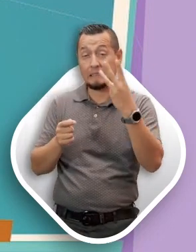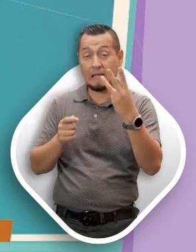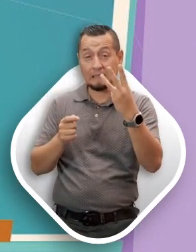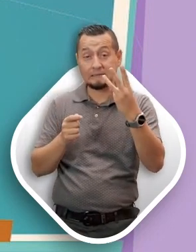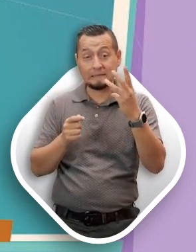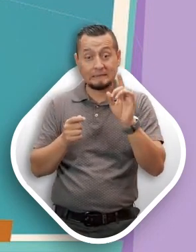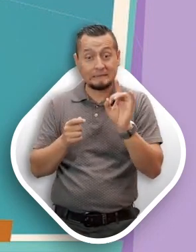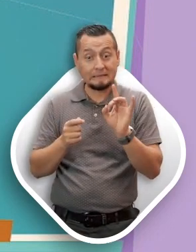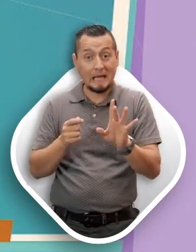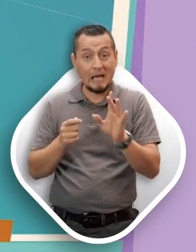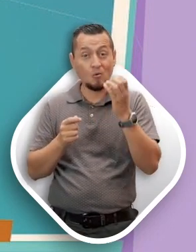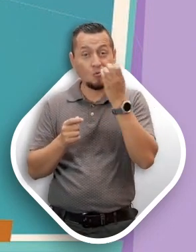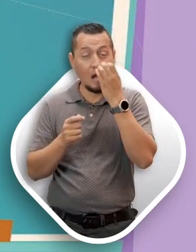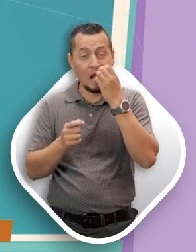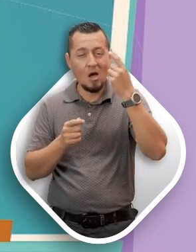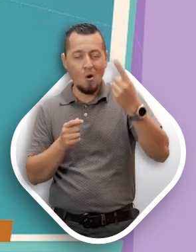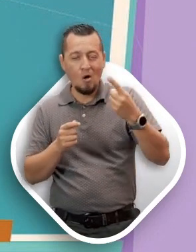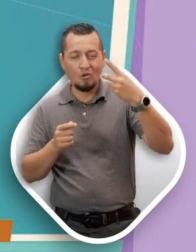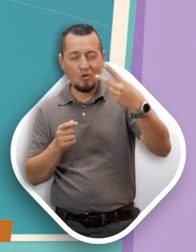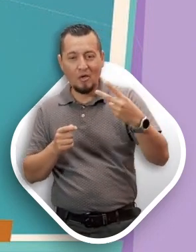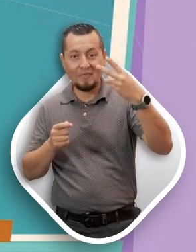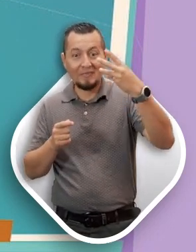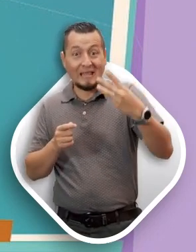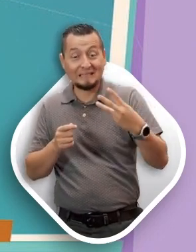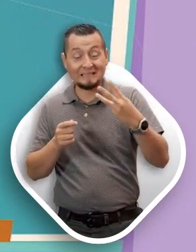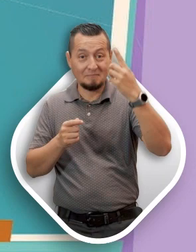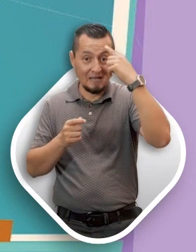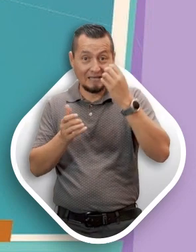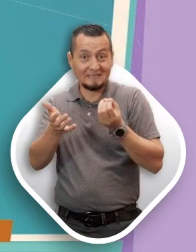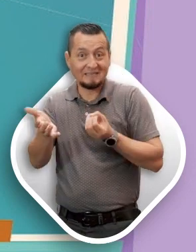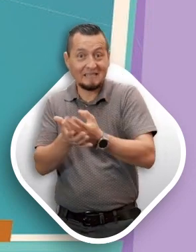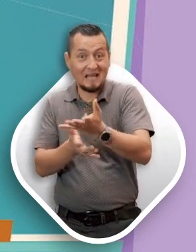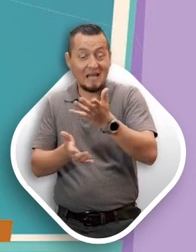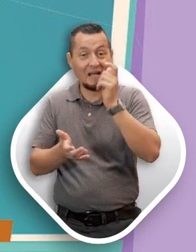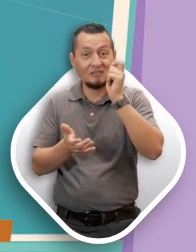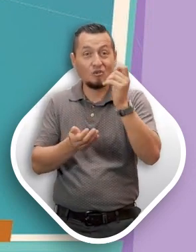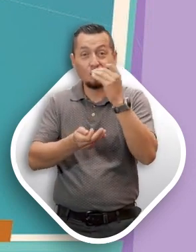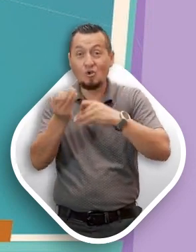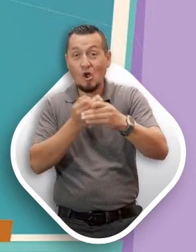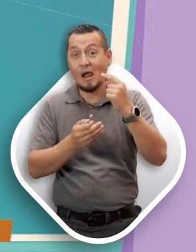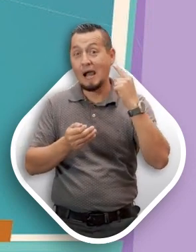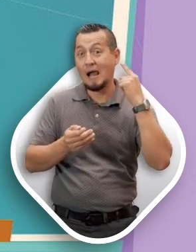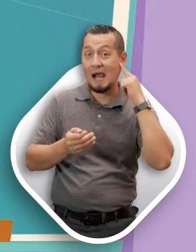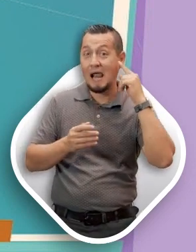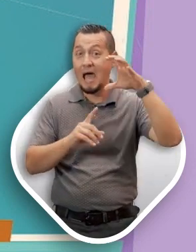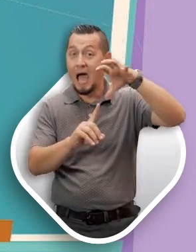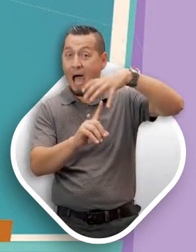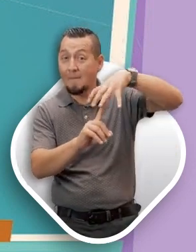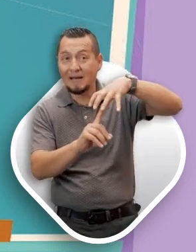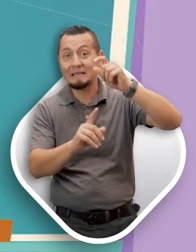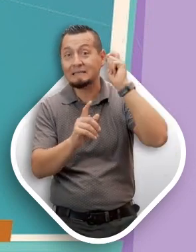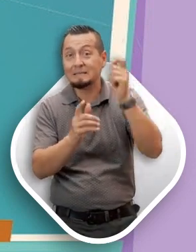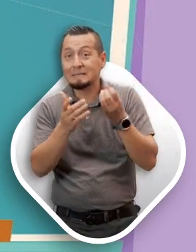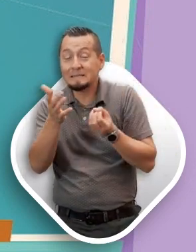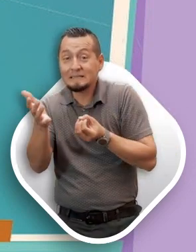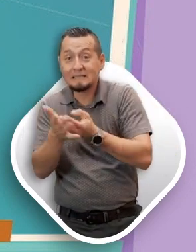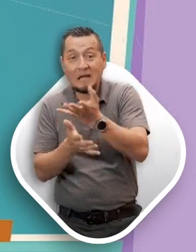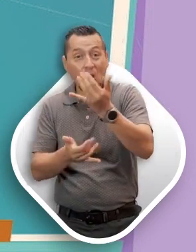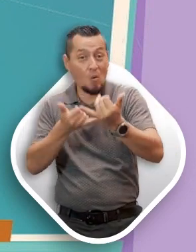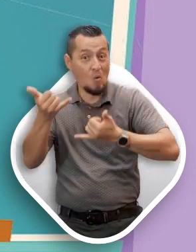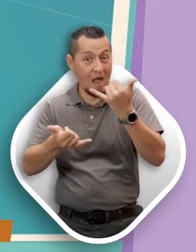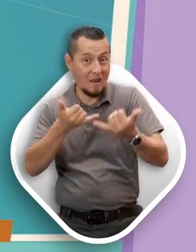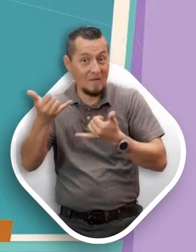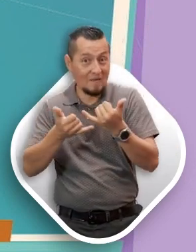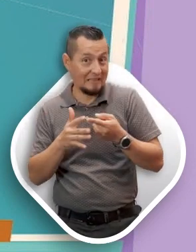tres primeras clases y cada uno de los integrantes de la tropa estaba en su salón esperando a que sonara el timbre, anunciando que el